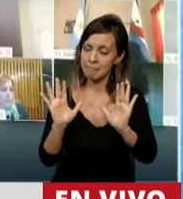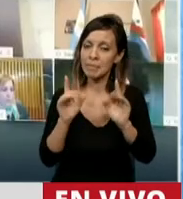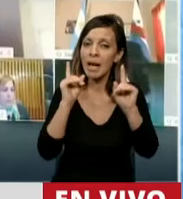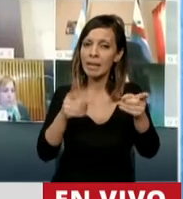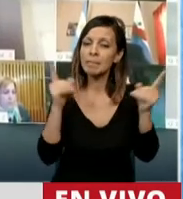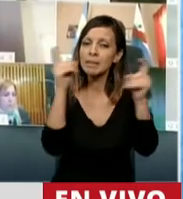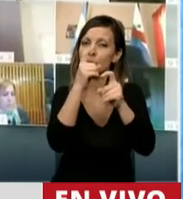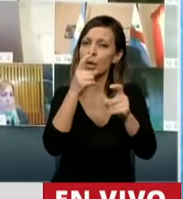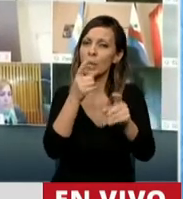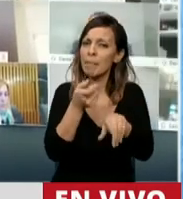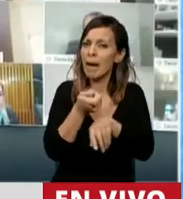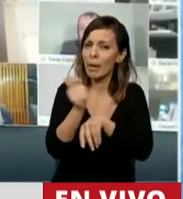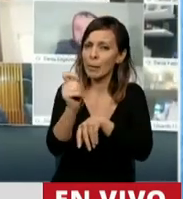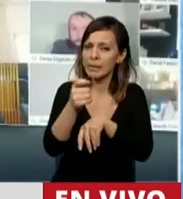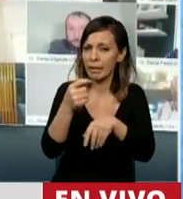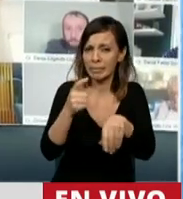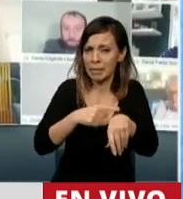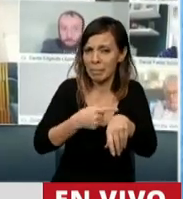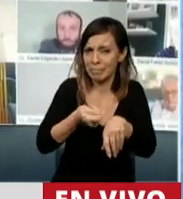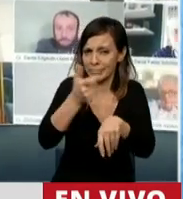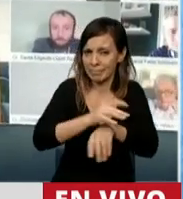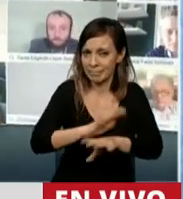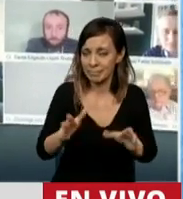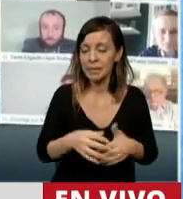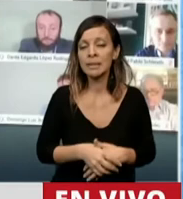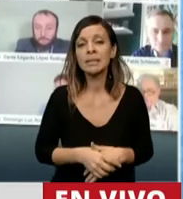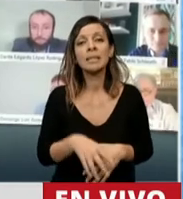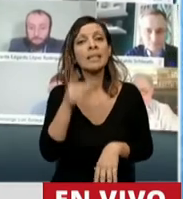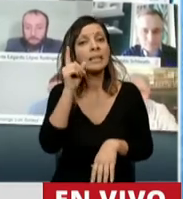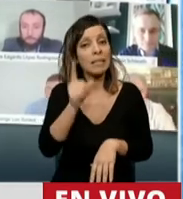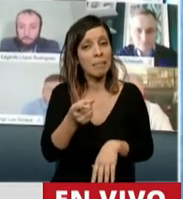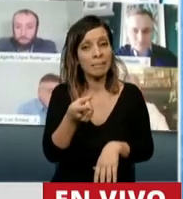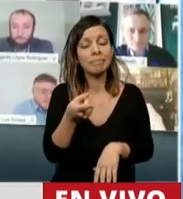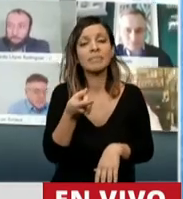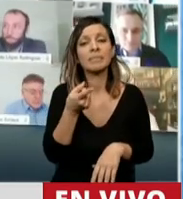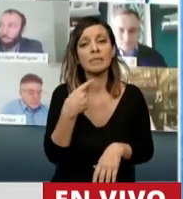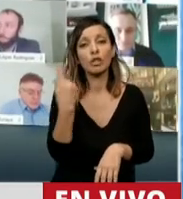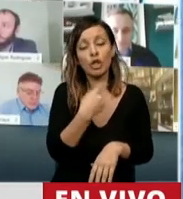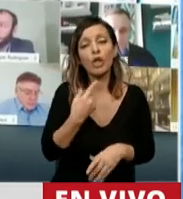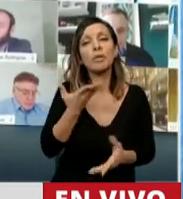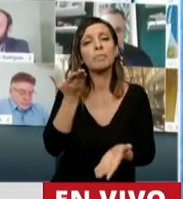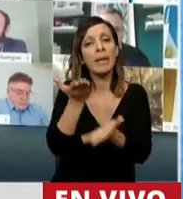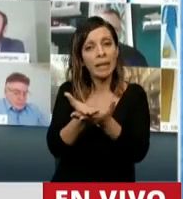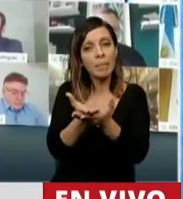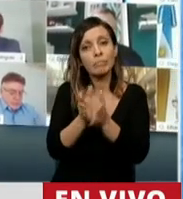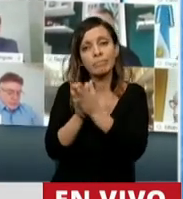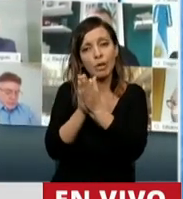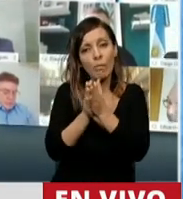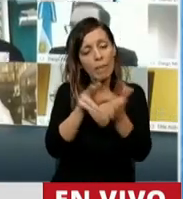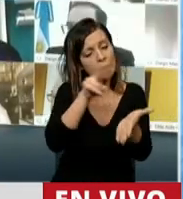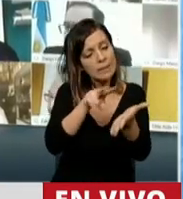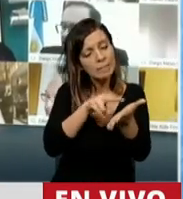jurídico a corto plazo. Y que necesitamos, pedimos, que lo revean